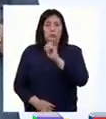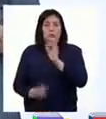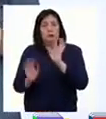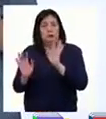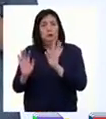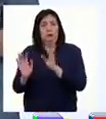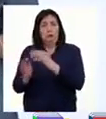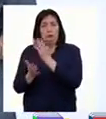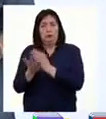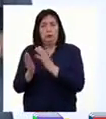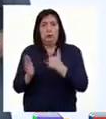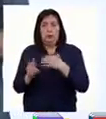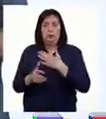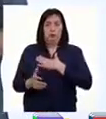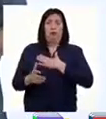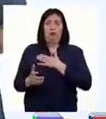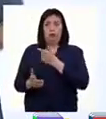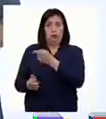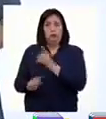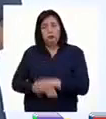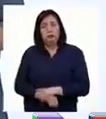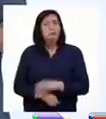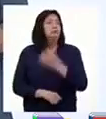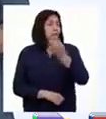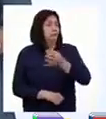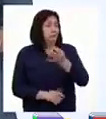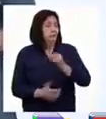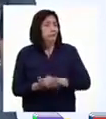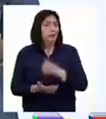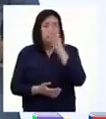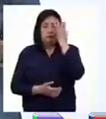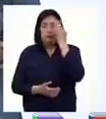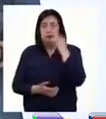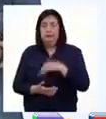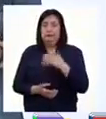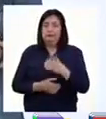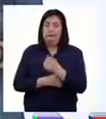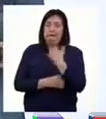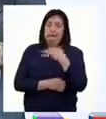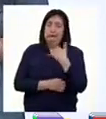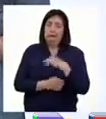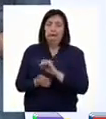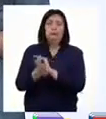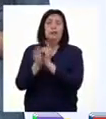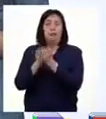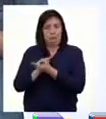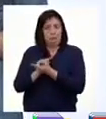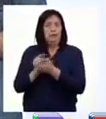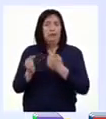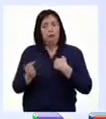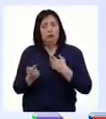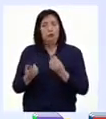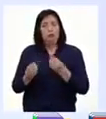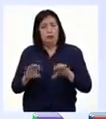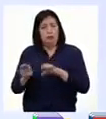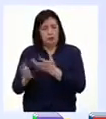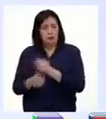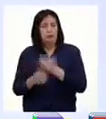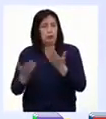nada grave, pero qué susto se llevó. Efectivamente, hay experiencias tan fuertes que nos llevan a cambiar nuestra manera de actuar.